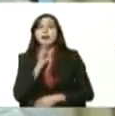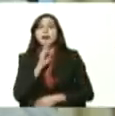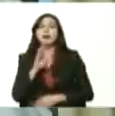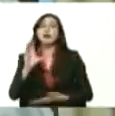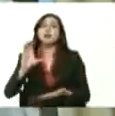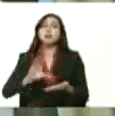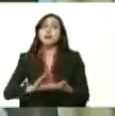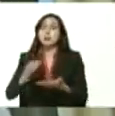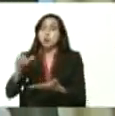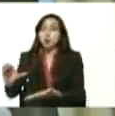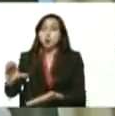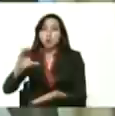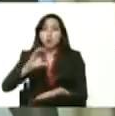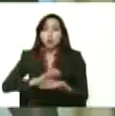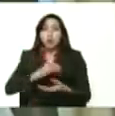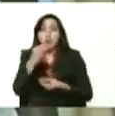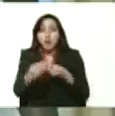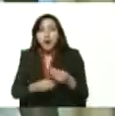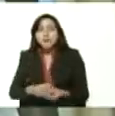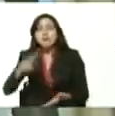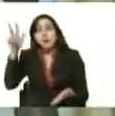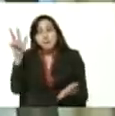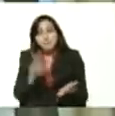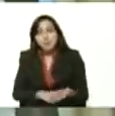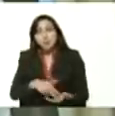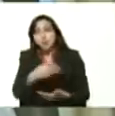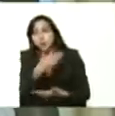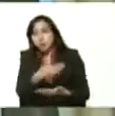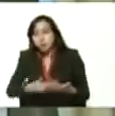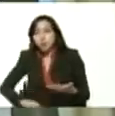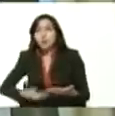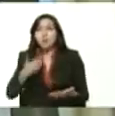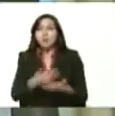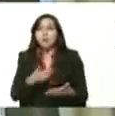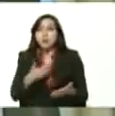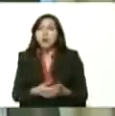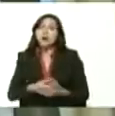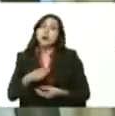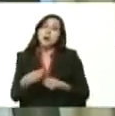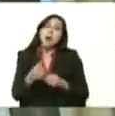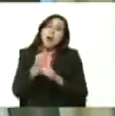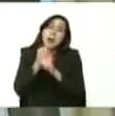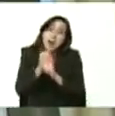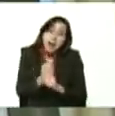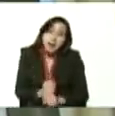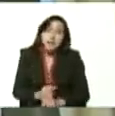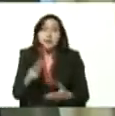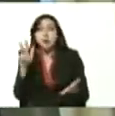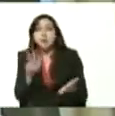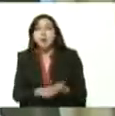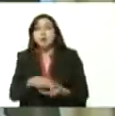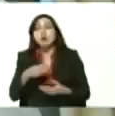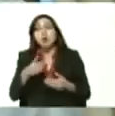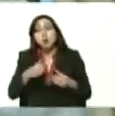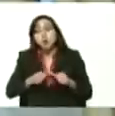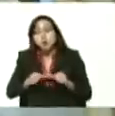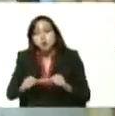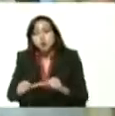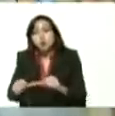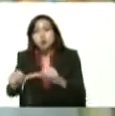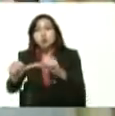hicieron y ahí hemos elaborado esa propuesta simplemente pues esperando a la aprobación y al avance de la misma que eso